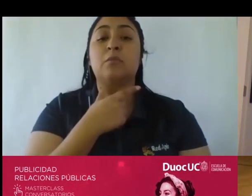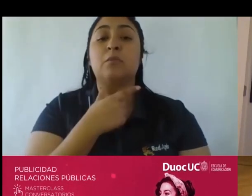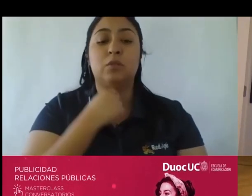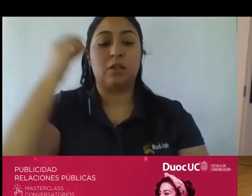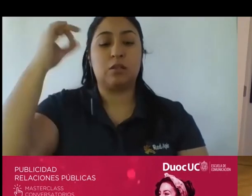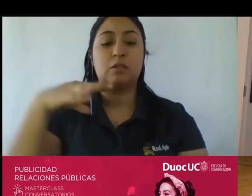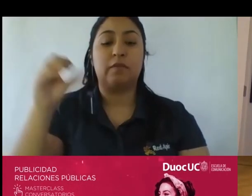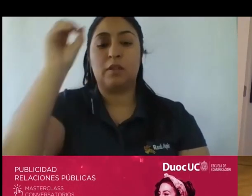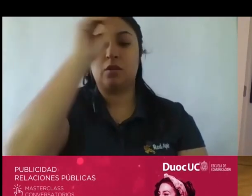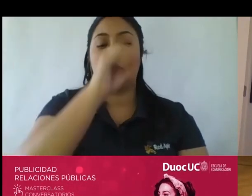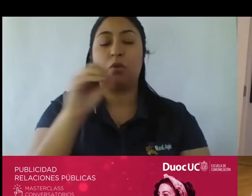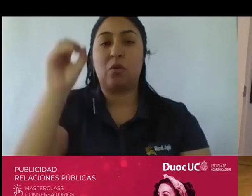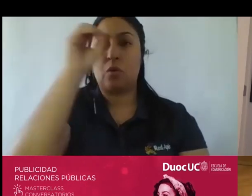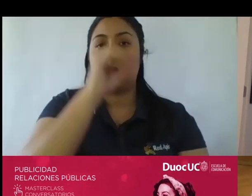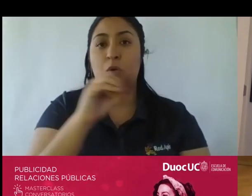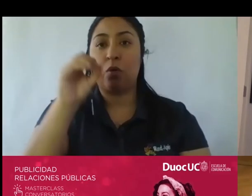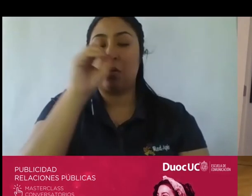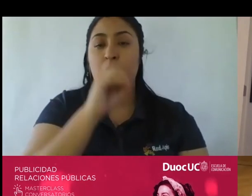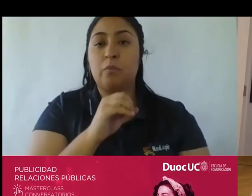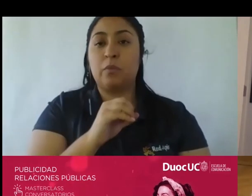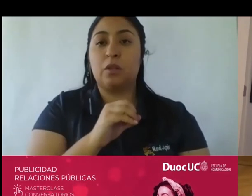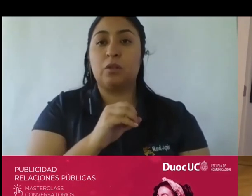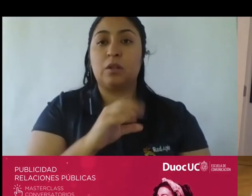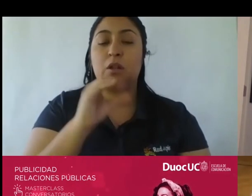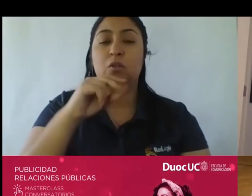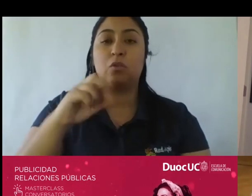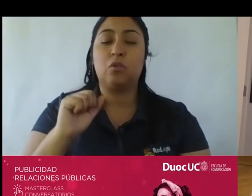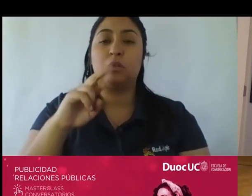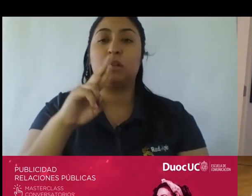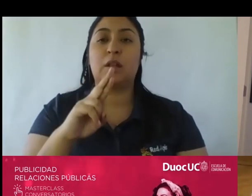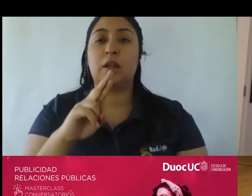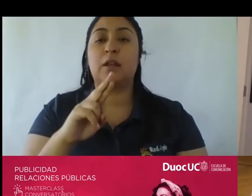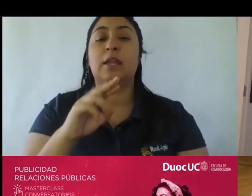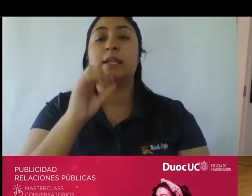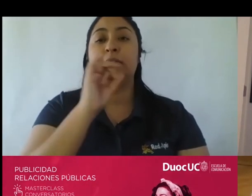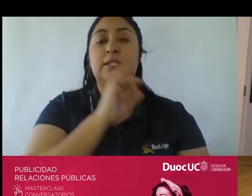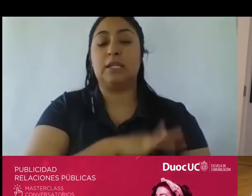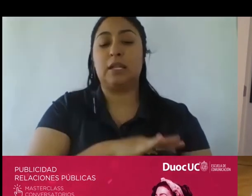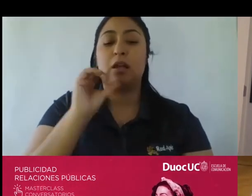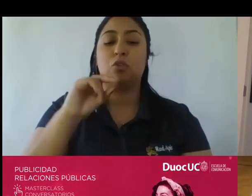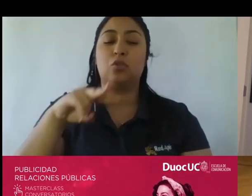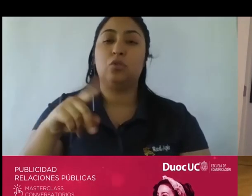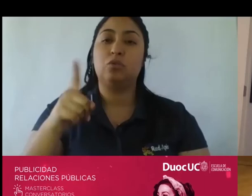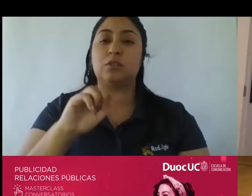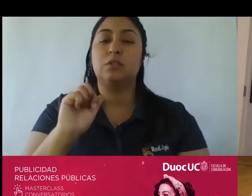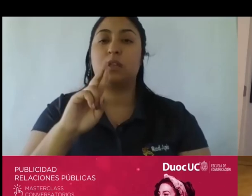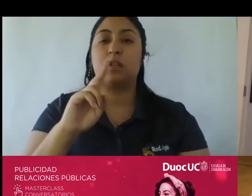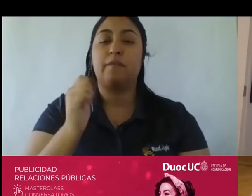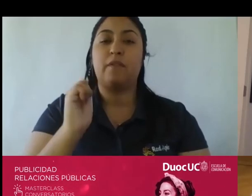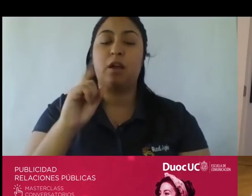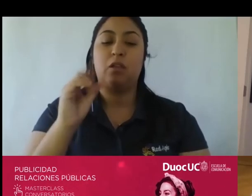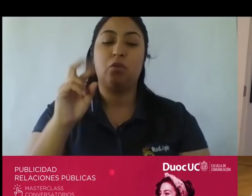en la regulación chilena conservadora ¿crees que vendrán cambios en este código ético? tú hablaste en algún minutito del CONAR sí